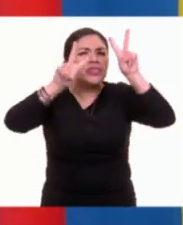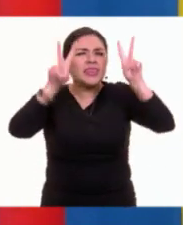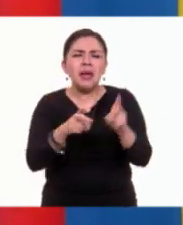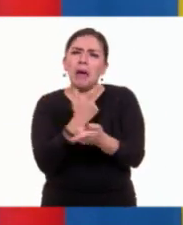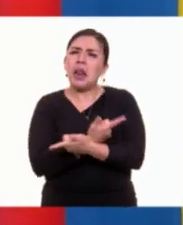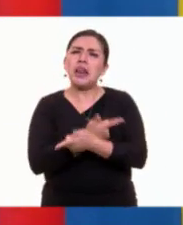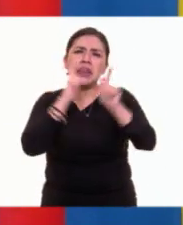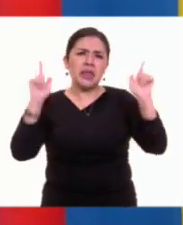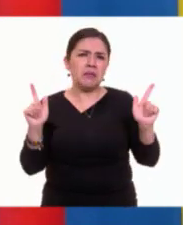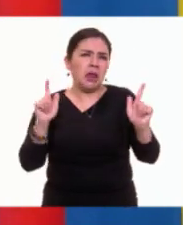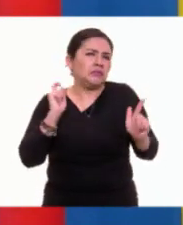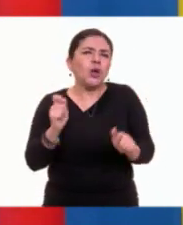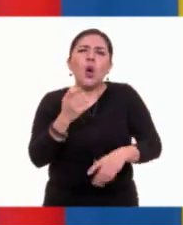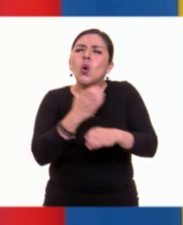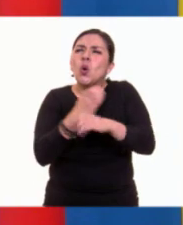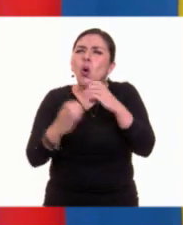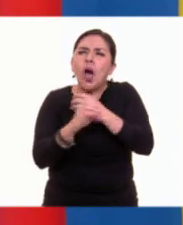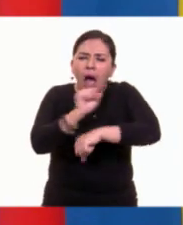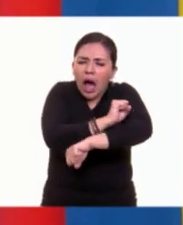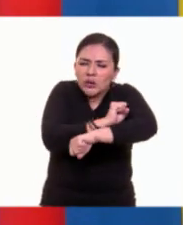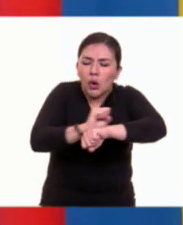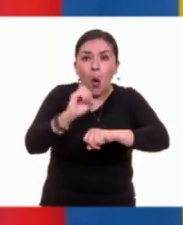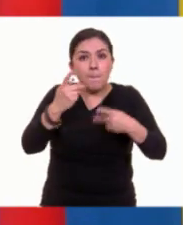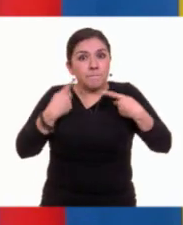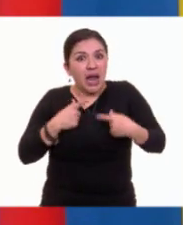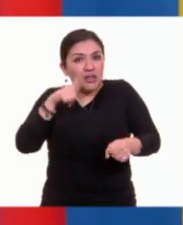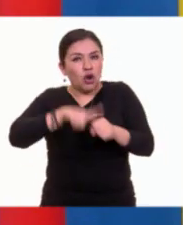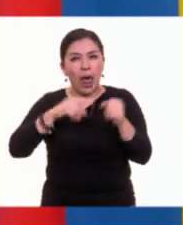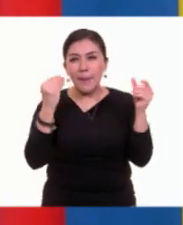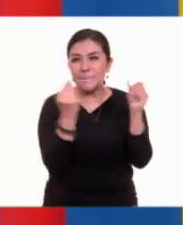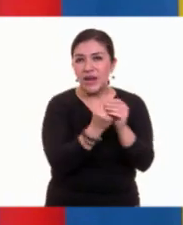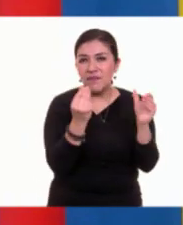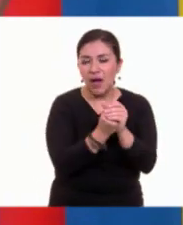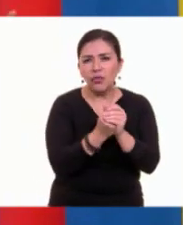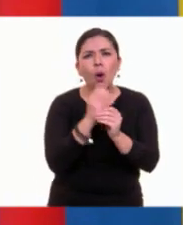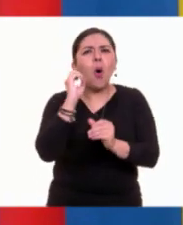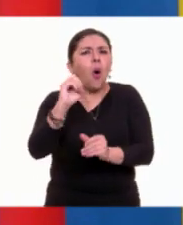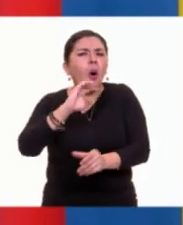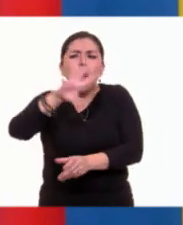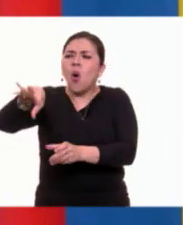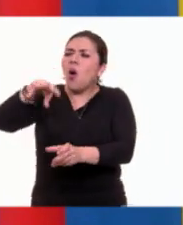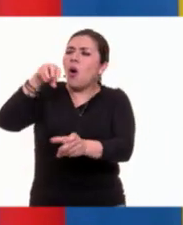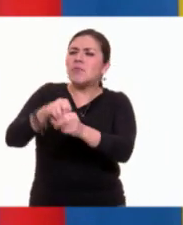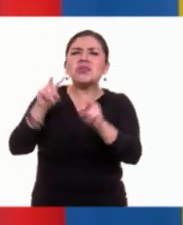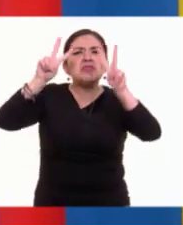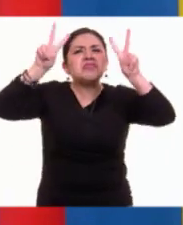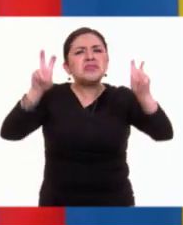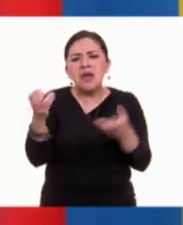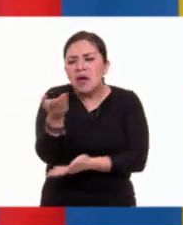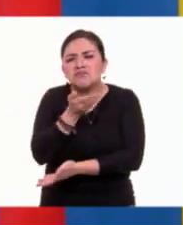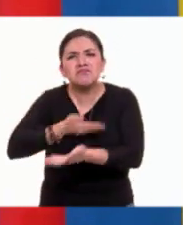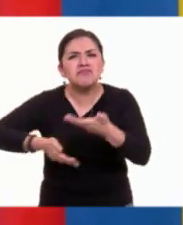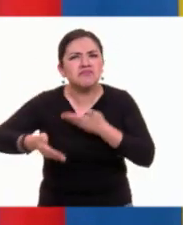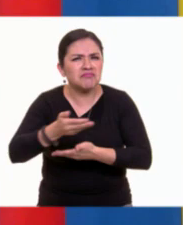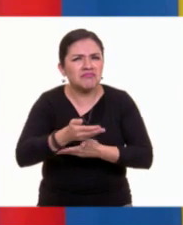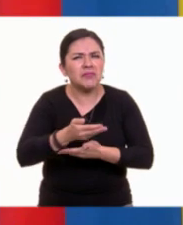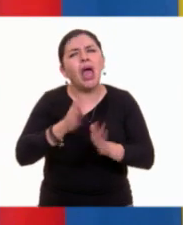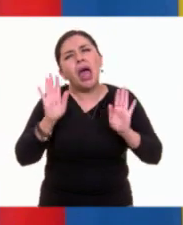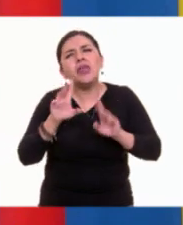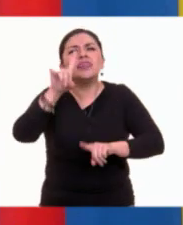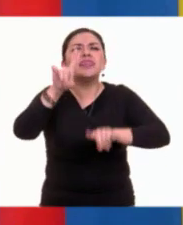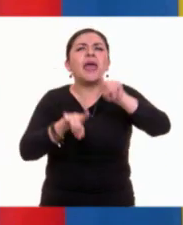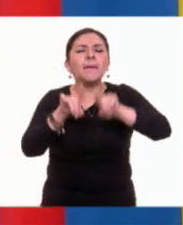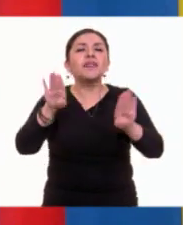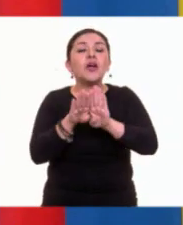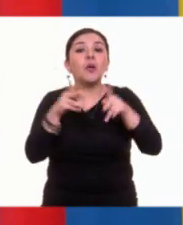tema, ¿no? Desde lo más íntimo y personal hasta lo más público y comunitario. Creo que todo depende